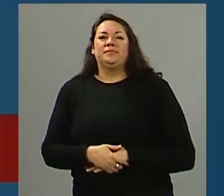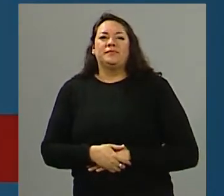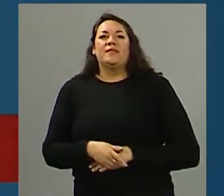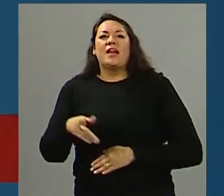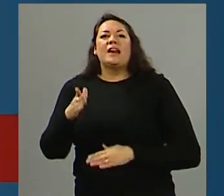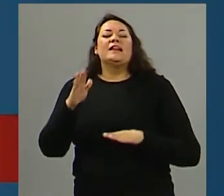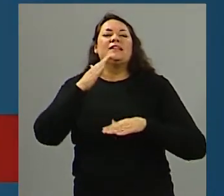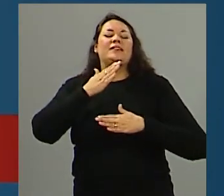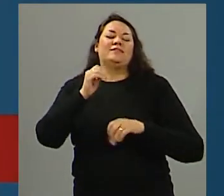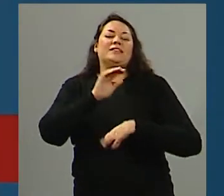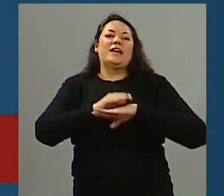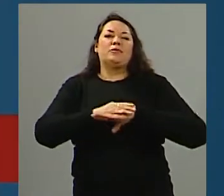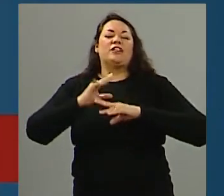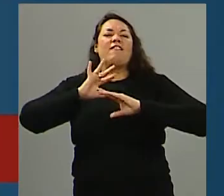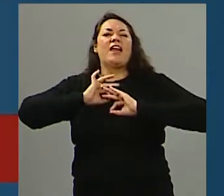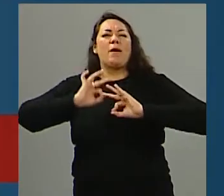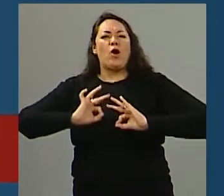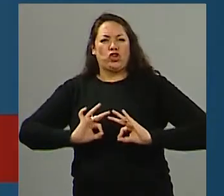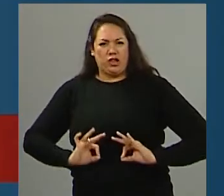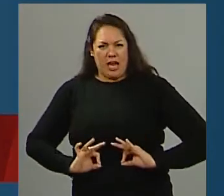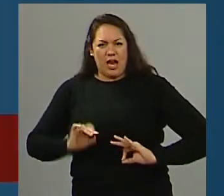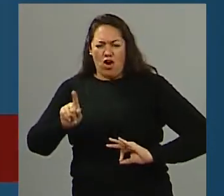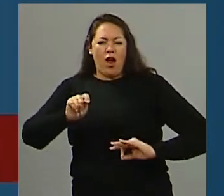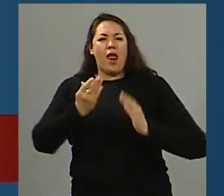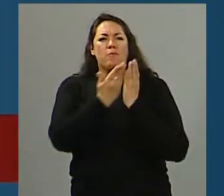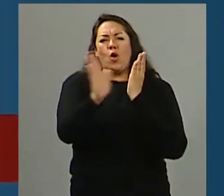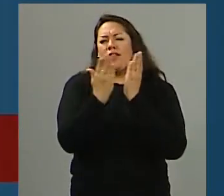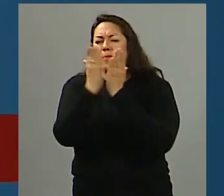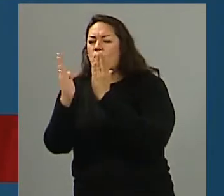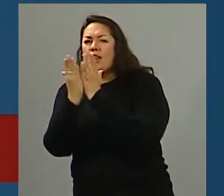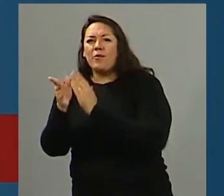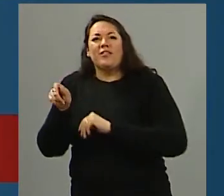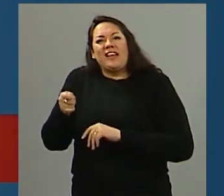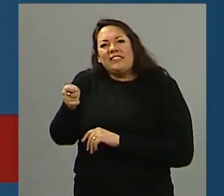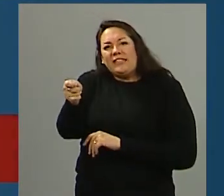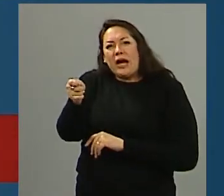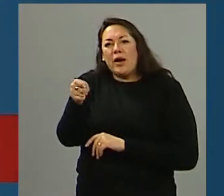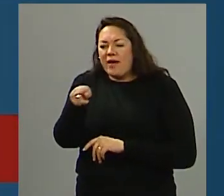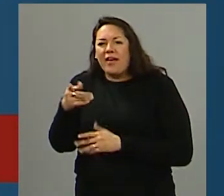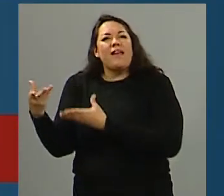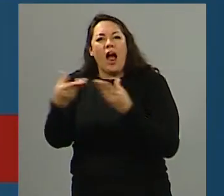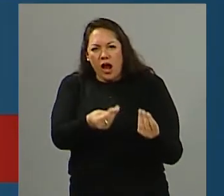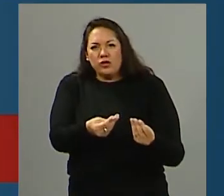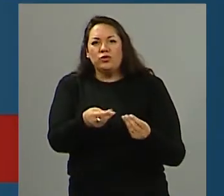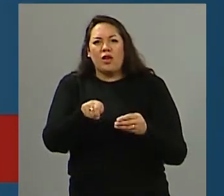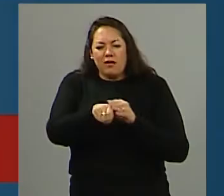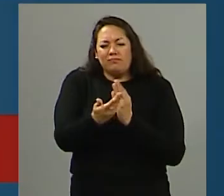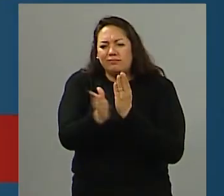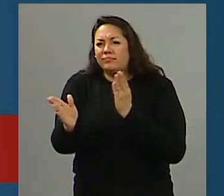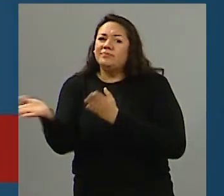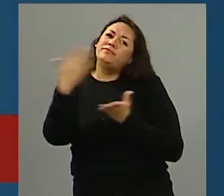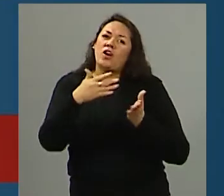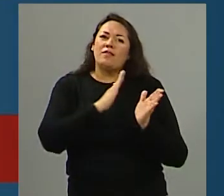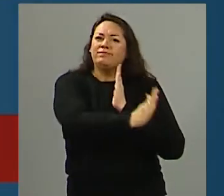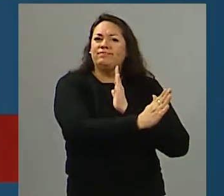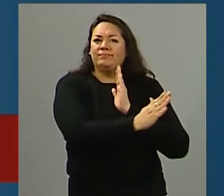portero de una de las torres gemelas y él abrió un montón de puertas para que la gente fuera bajando y fuera sudando. Entonces uno